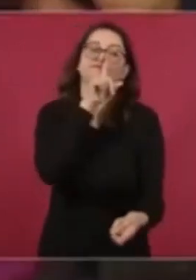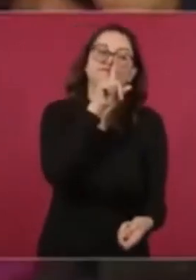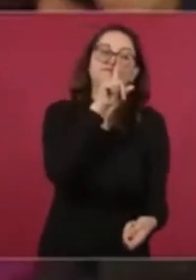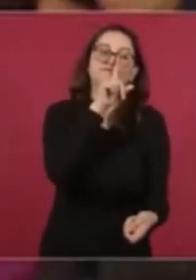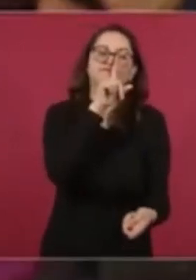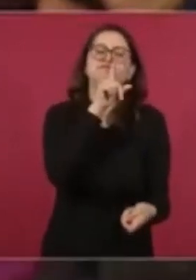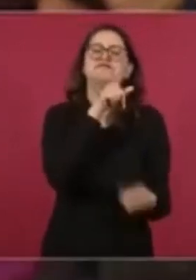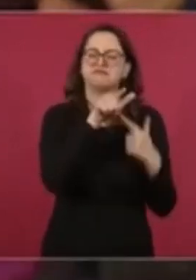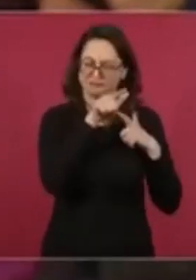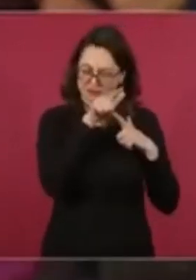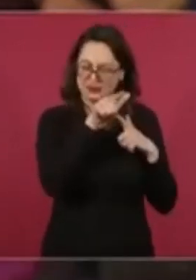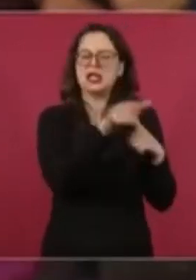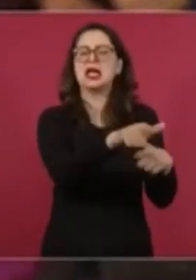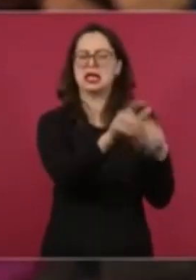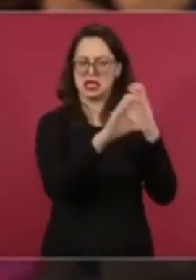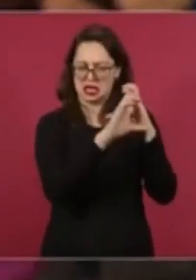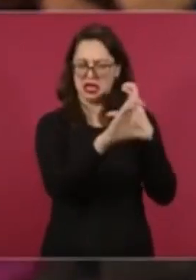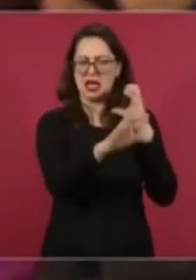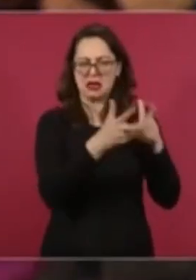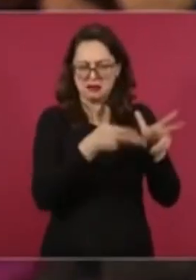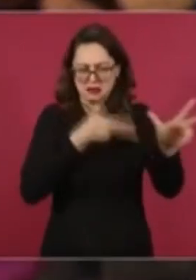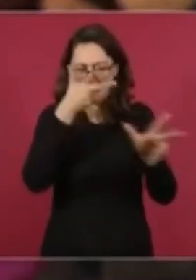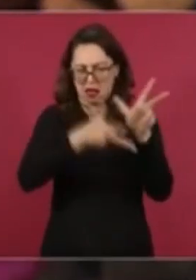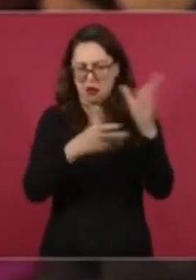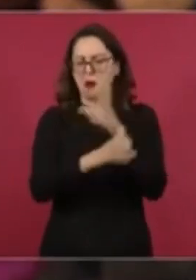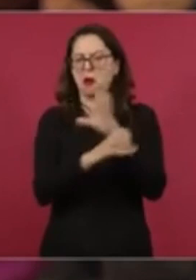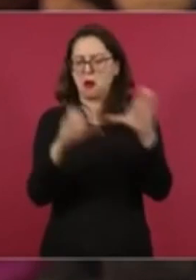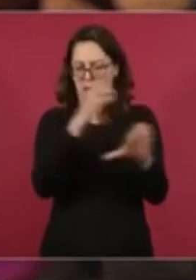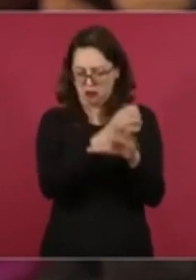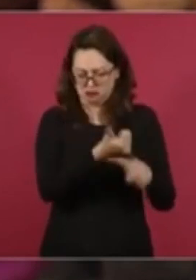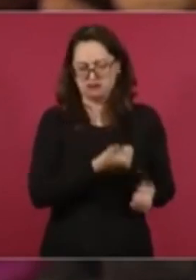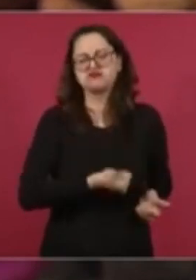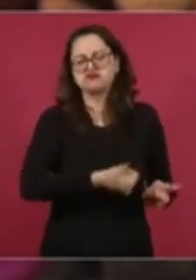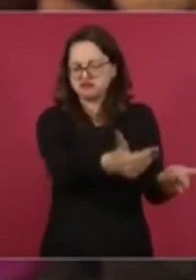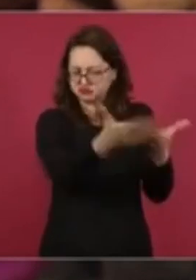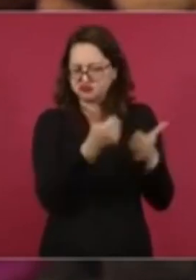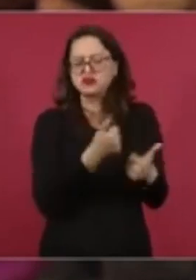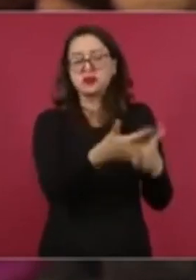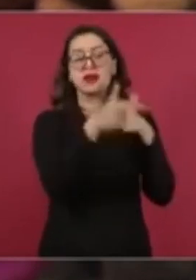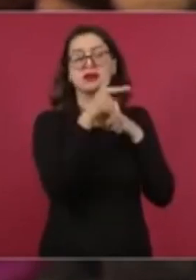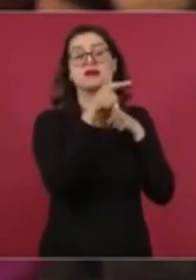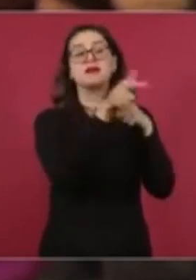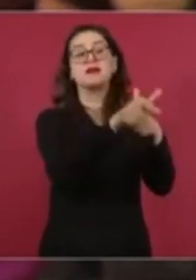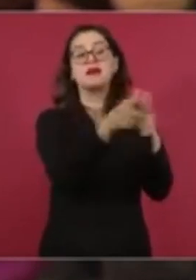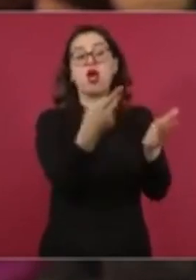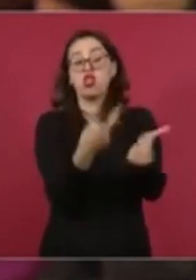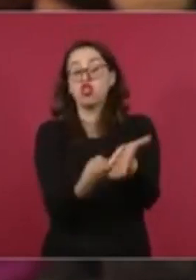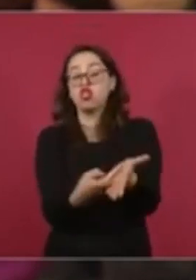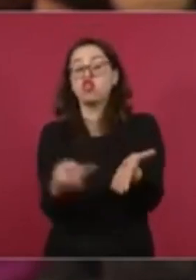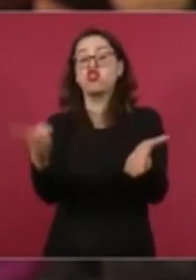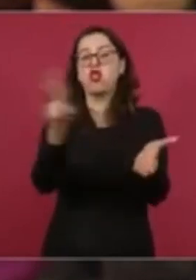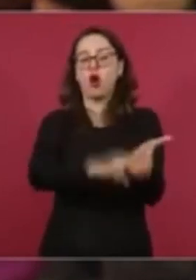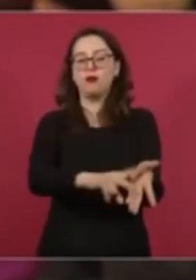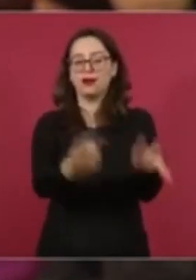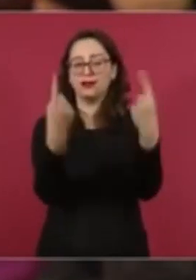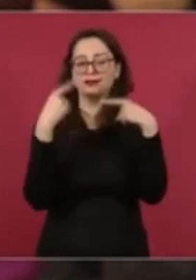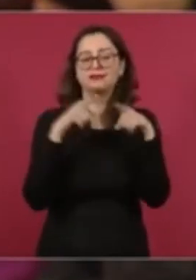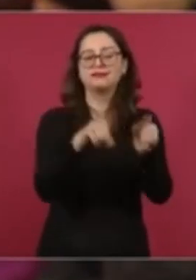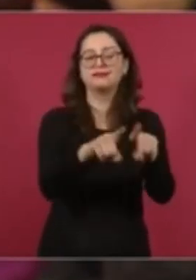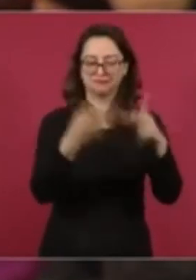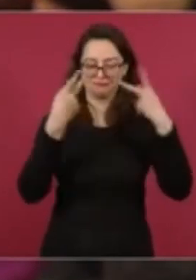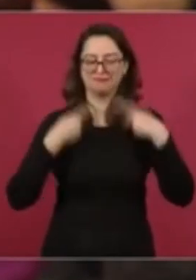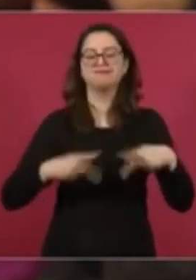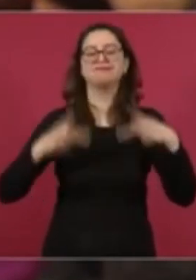van a utilizar también esas vías férreas para el servicio de trenes de